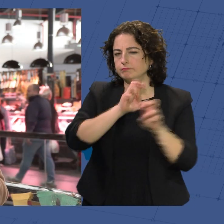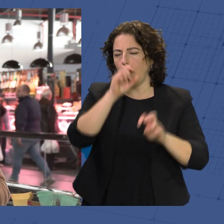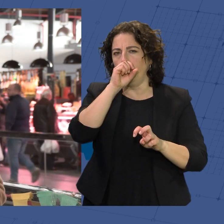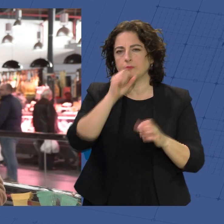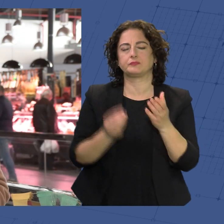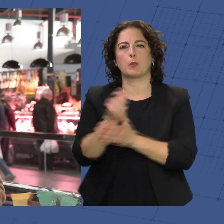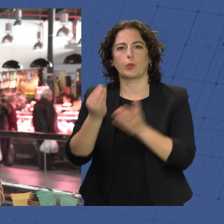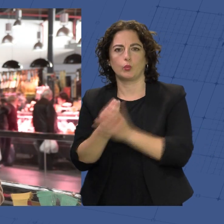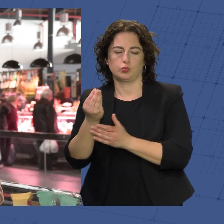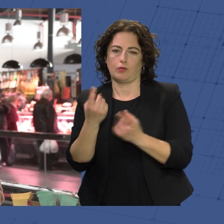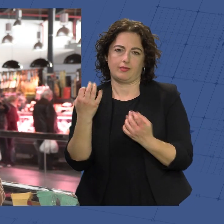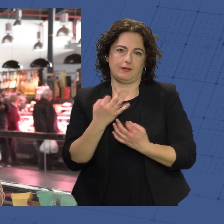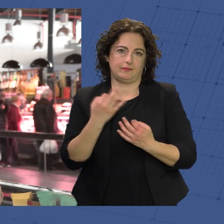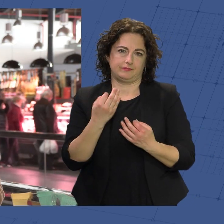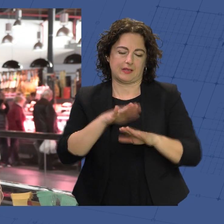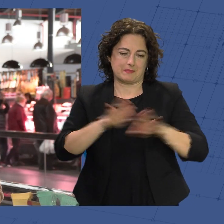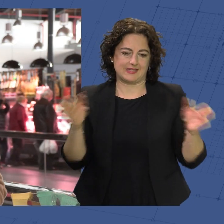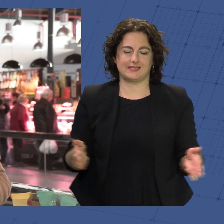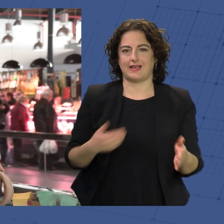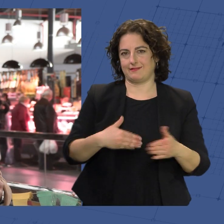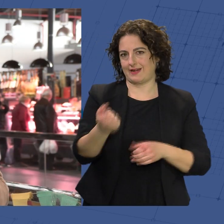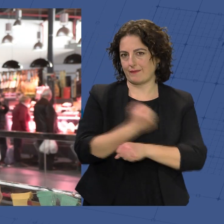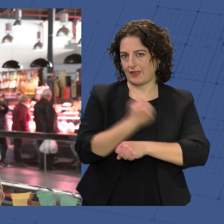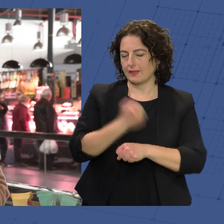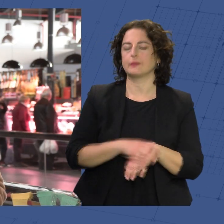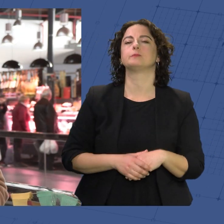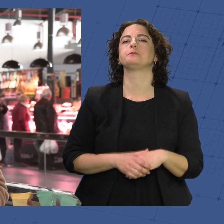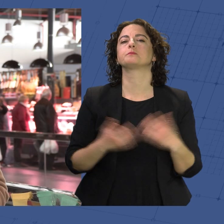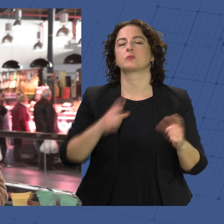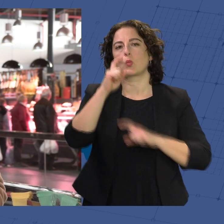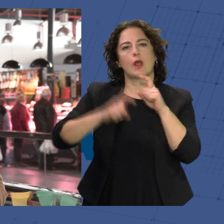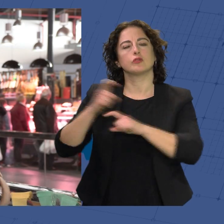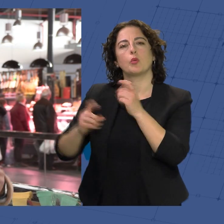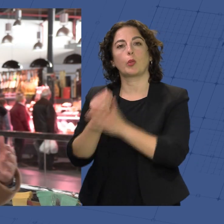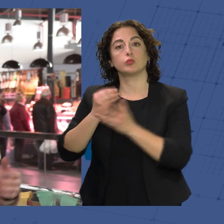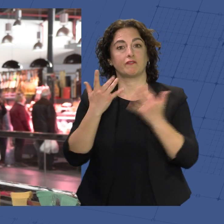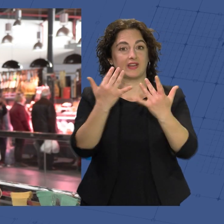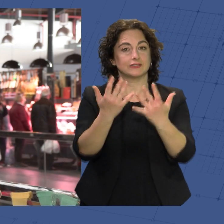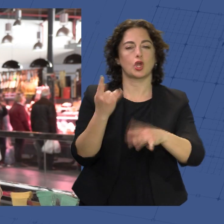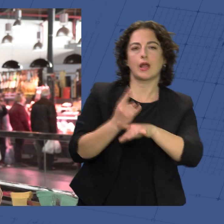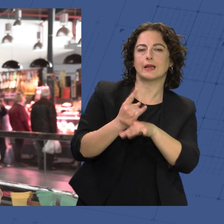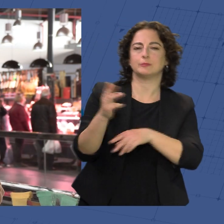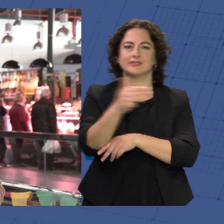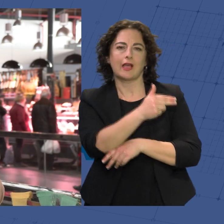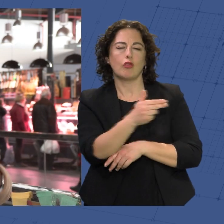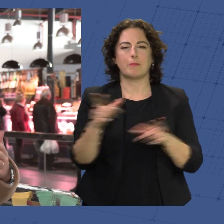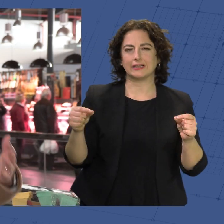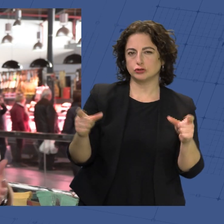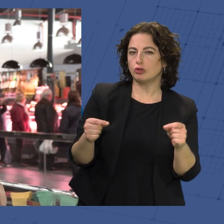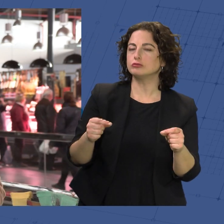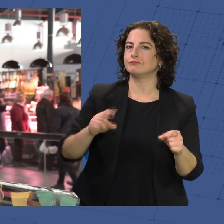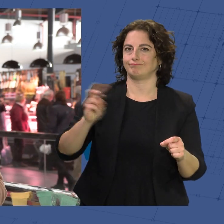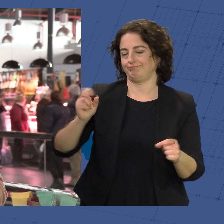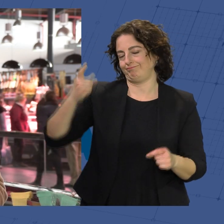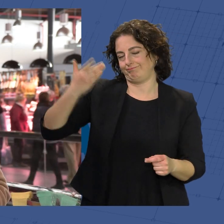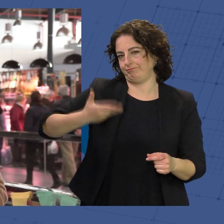que no pueden faltar en su mesa en esta Navidad. Como cada año, los productos frescos, carnes, pescados y mariscos son los reyes de las